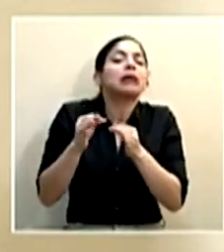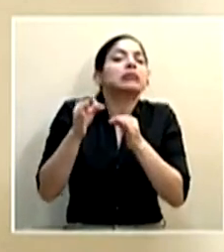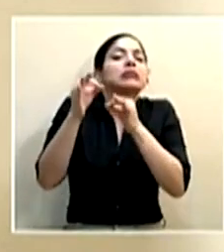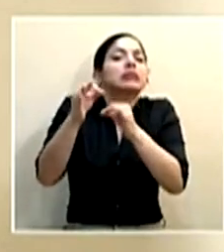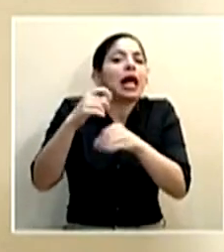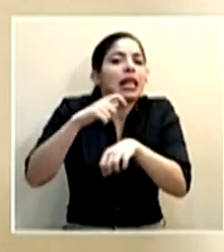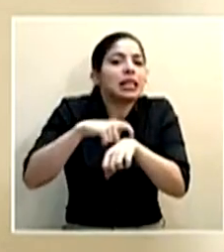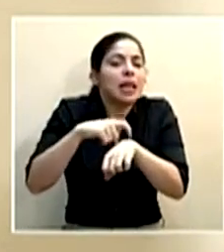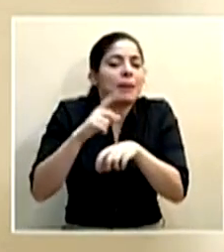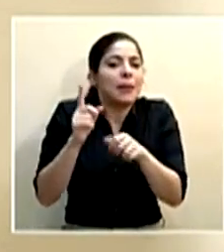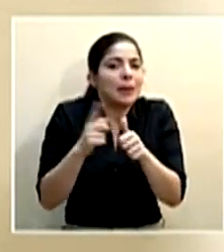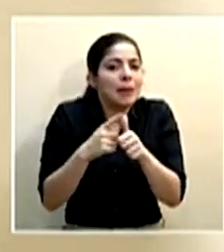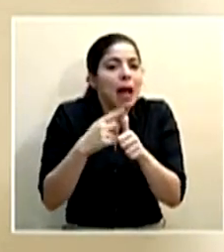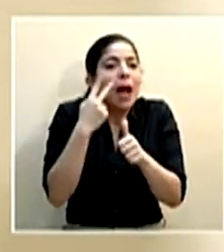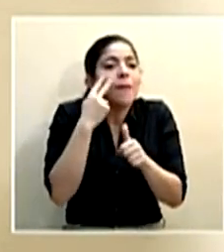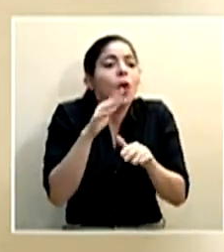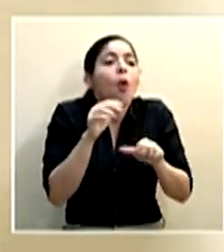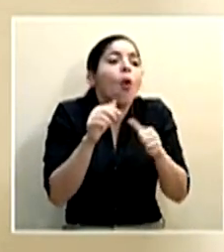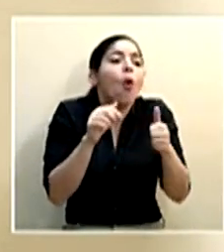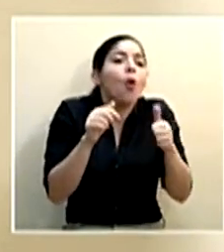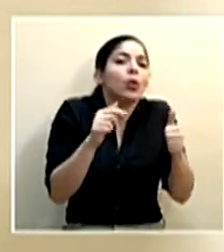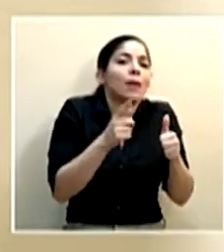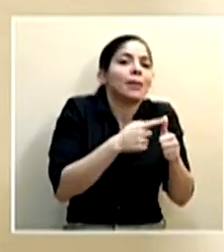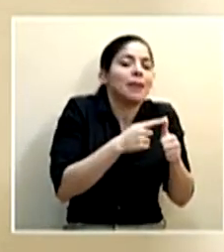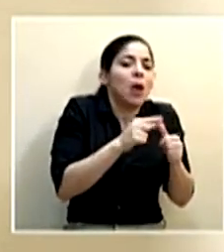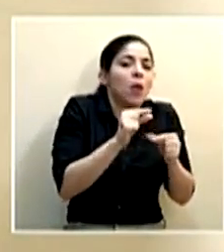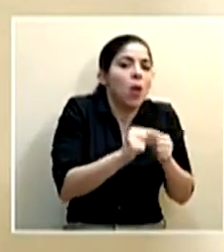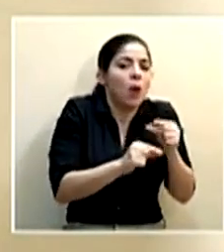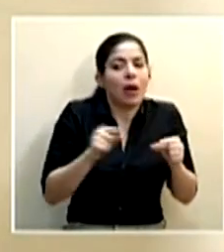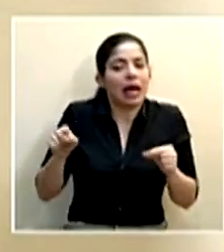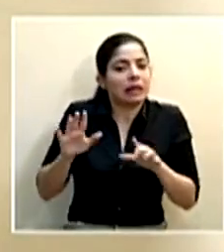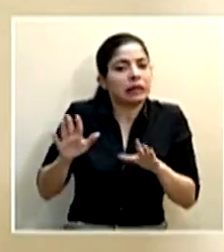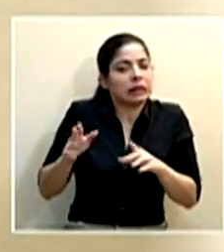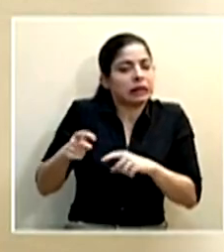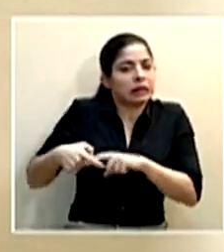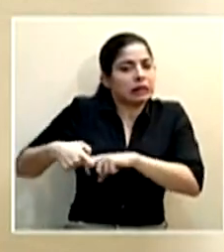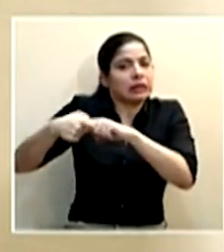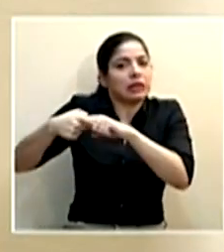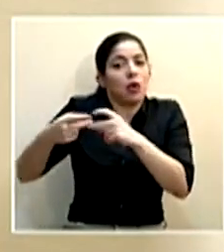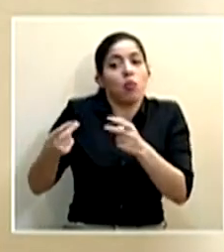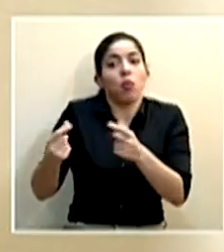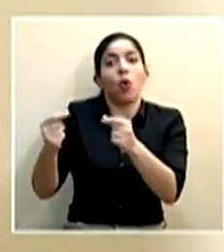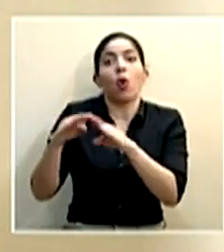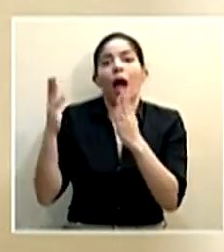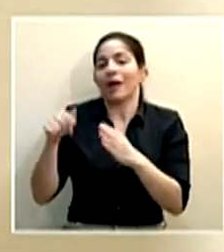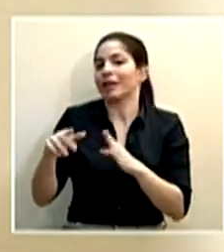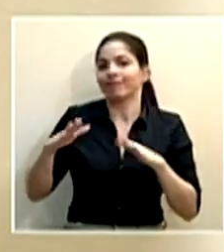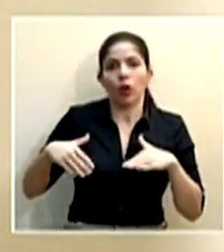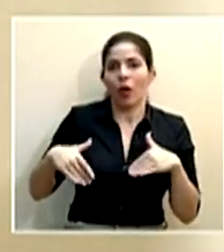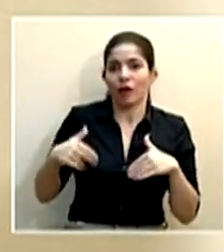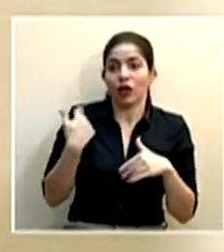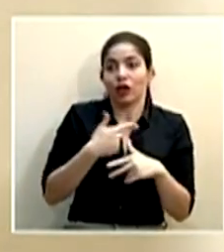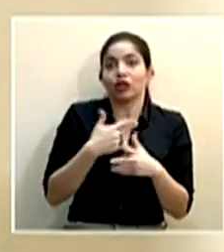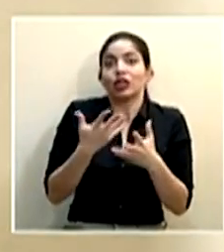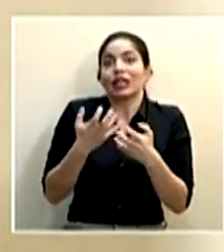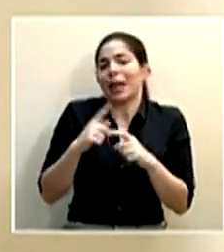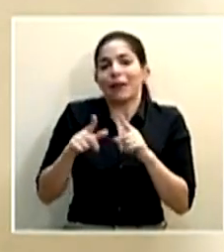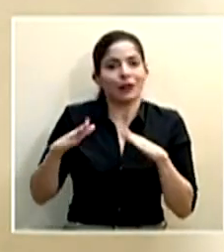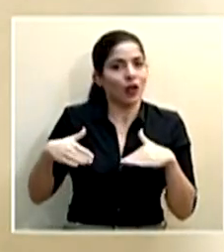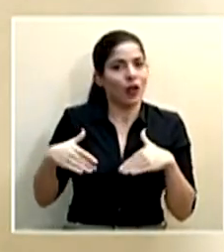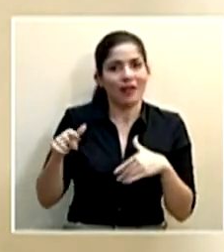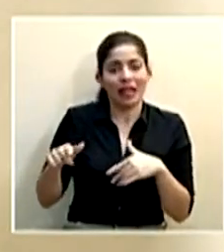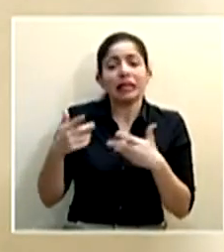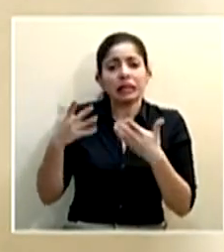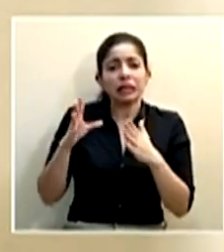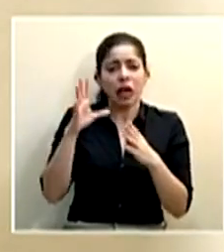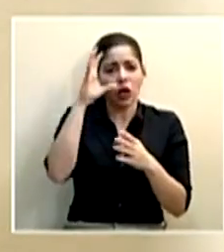para ver cómo resulta el retomar otras actividades, no se pueden retomar tan pronto como eventualmente nosotros quisiéramos. Pero sí están